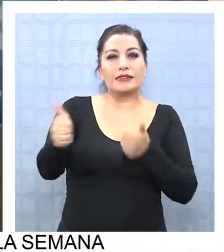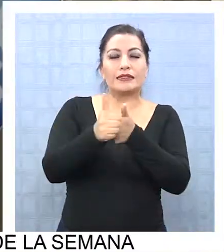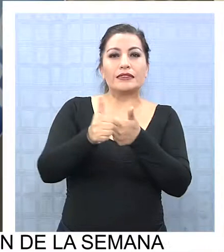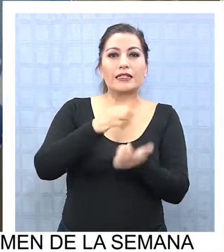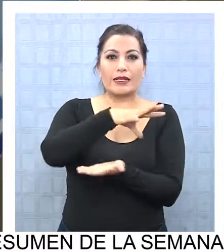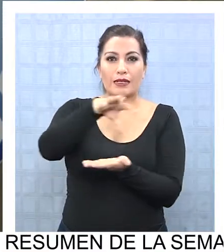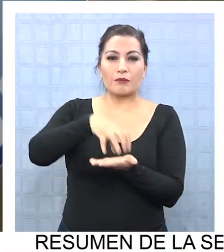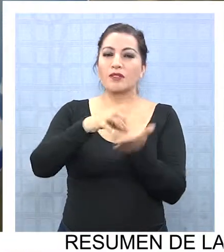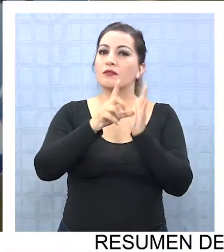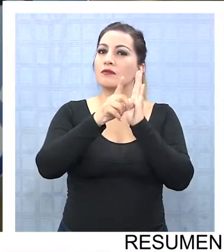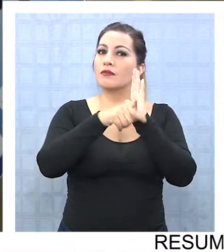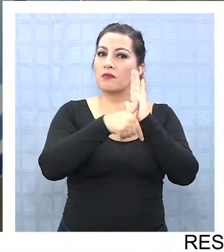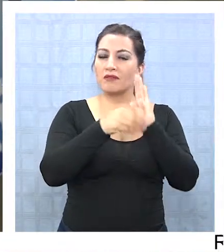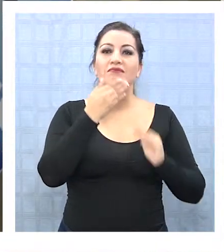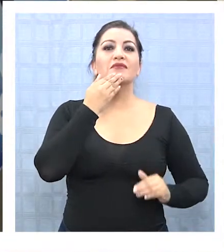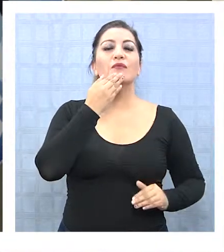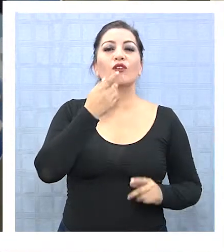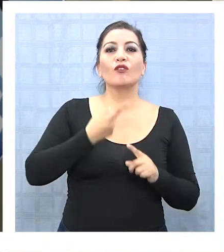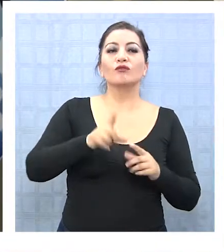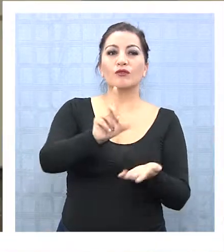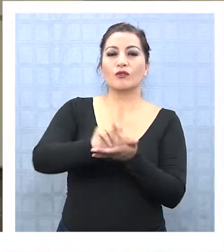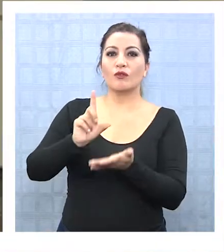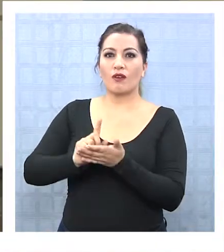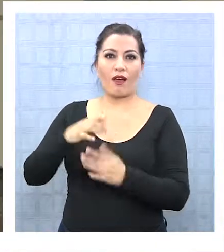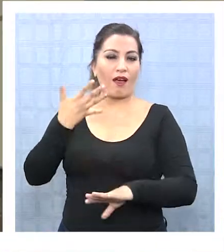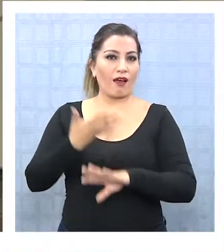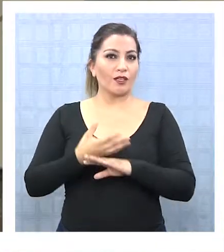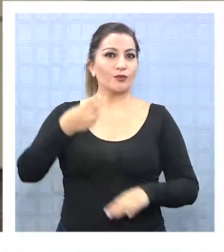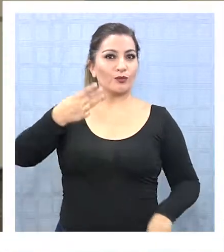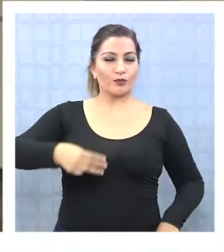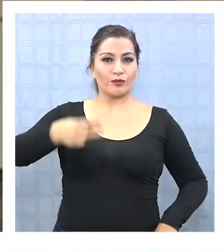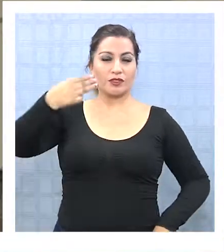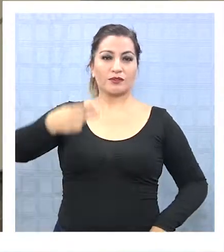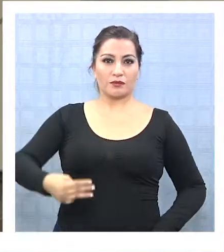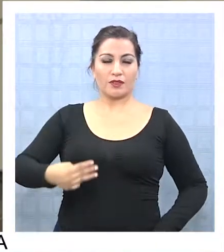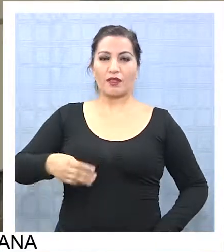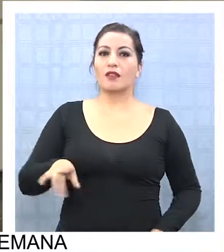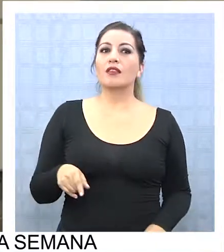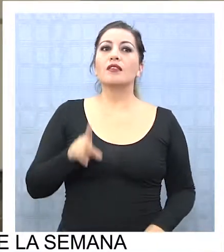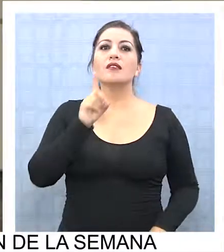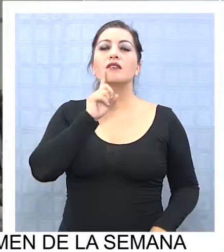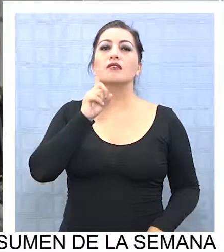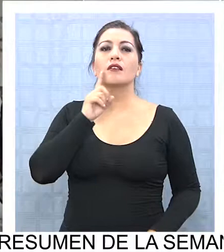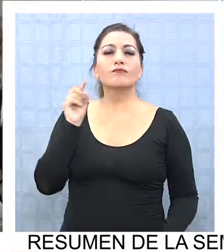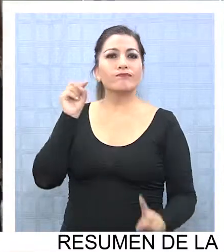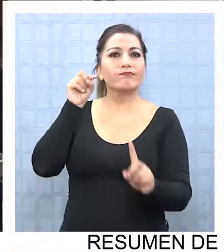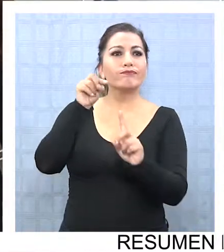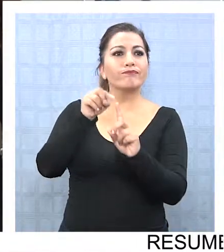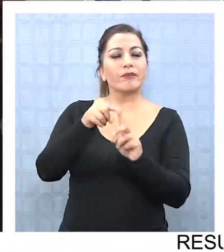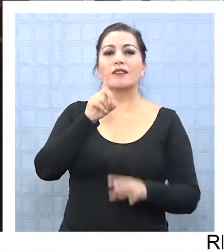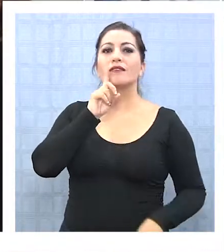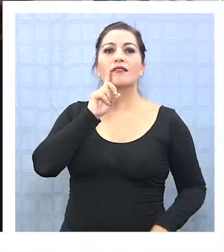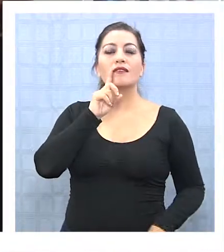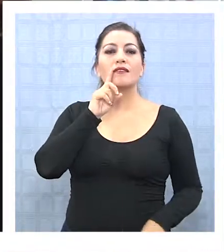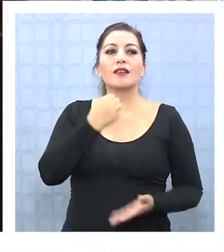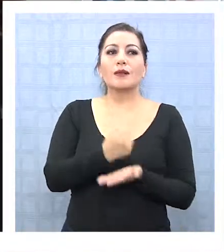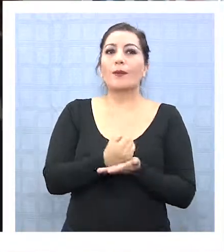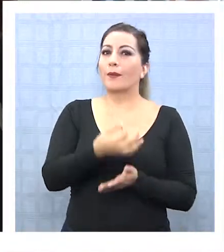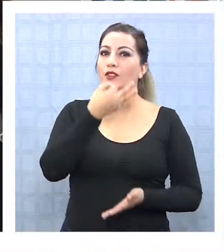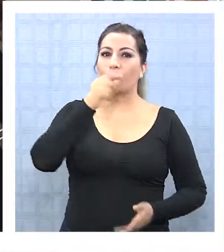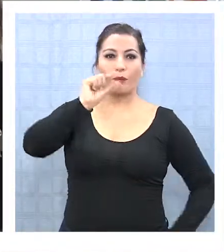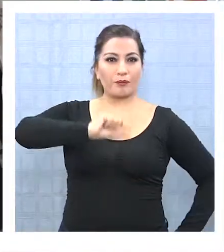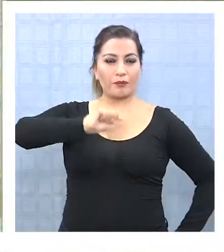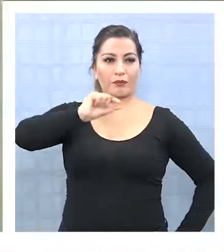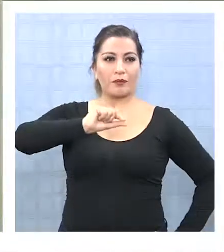de la Plaza Prat, se suma a otros establecimientos como el que dispuso la municipalidad y que tienen por objeto entregar opciones más